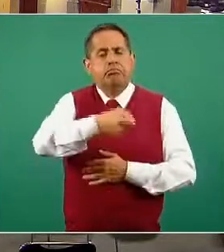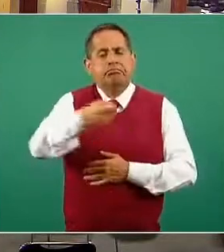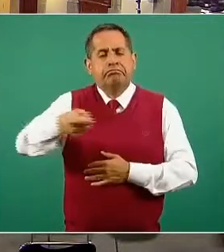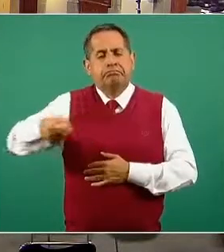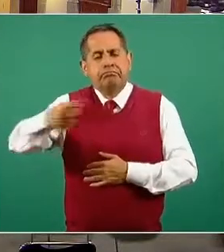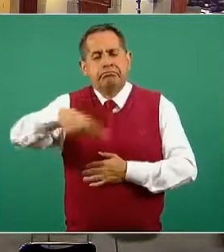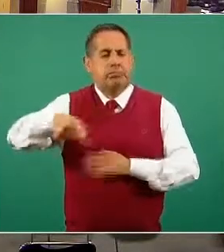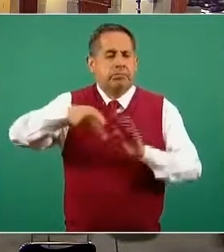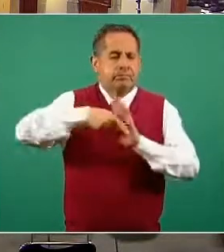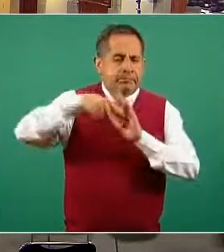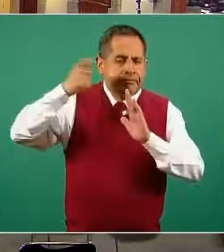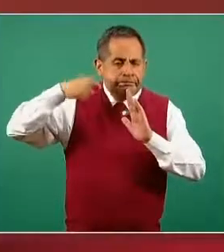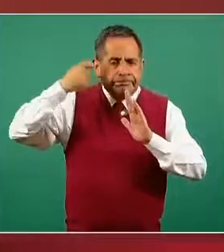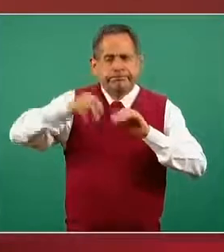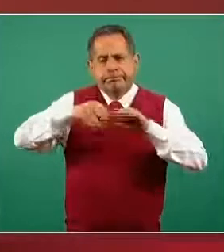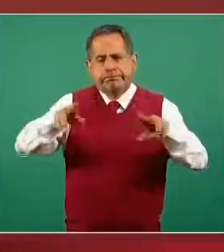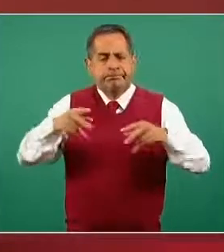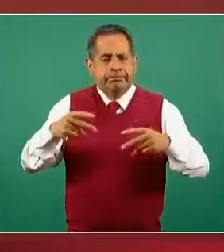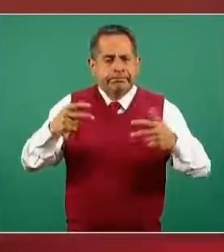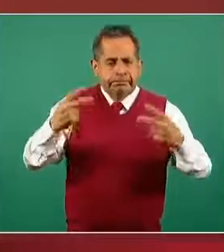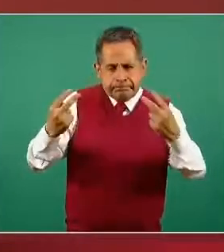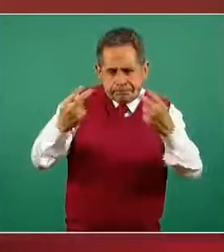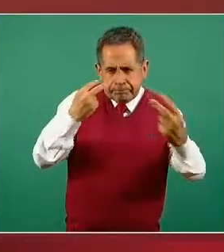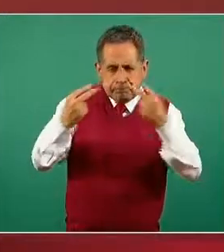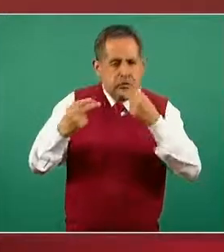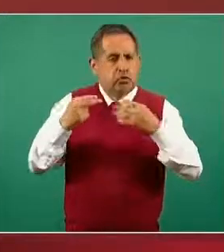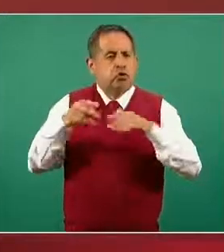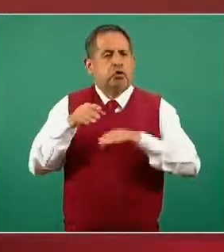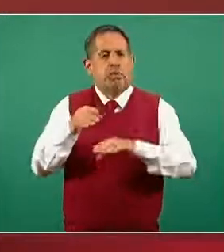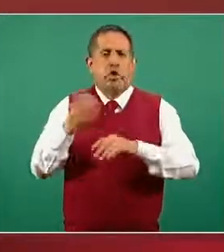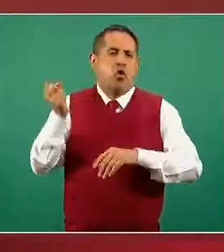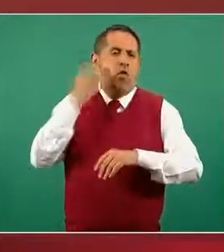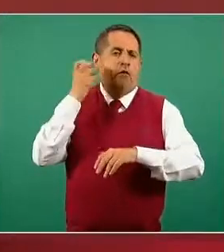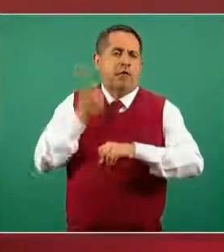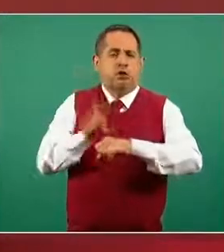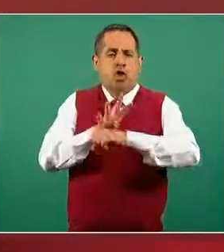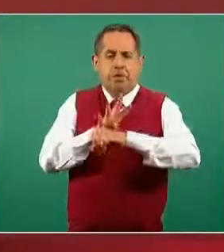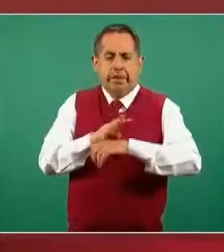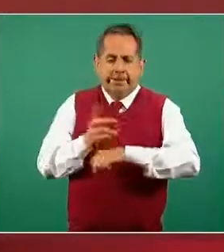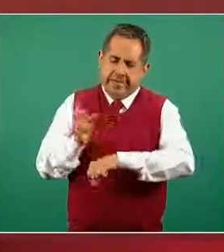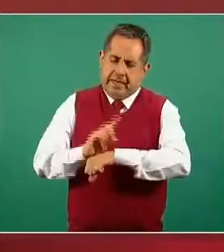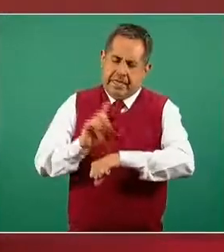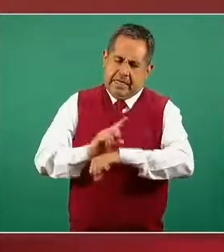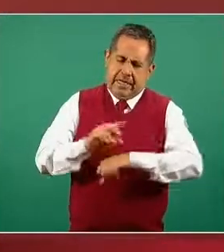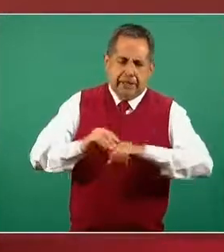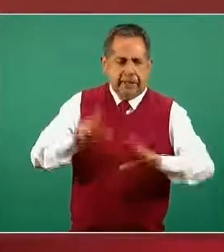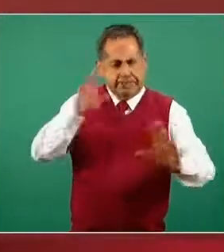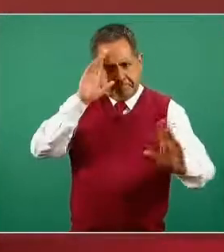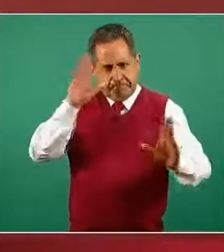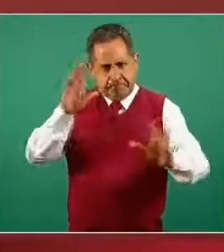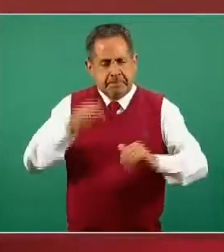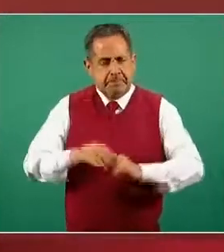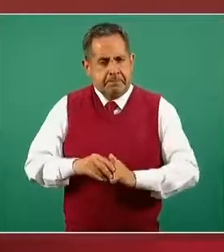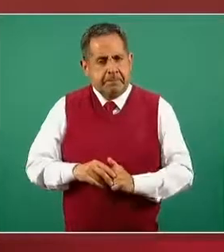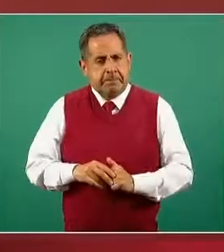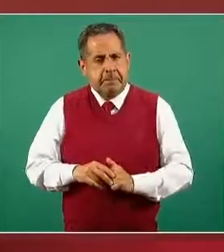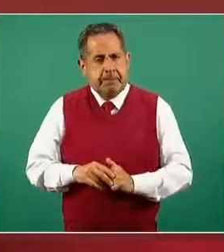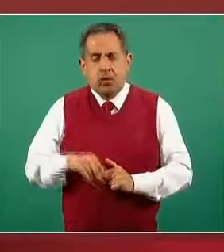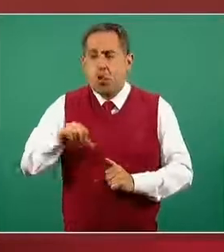reporteros y a todos quienes nos escuchan en la conferencia COVID. Quedamos todos los días, cuando hoy es